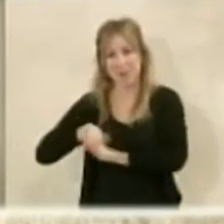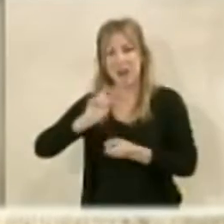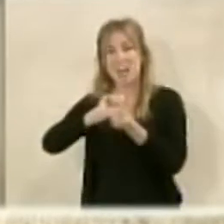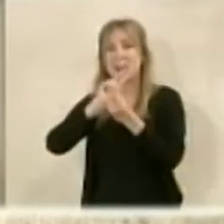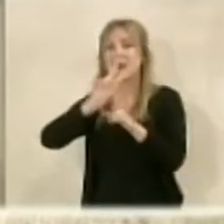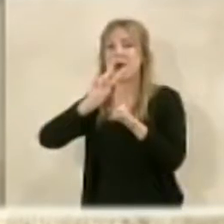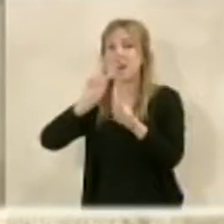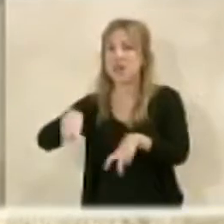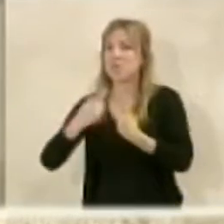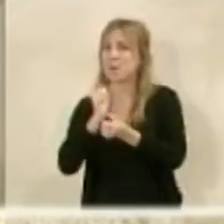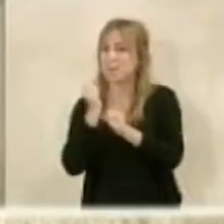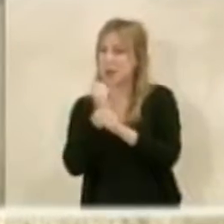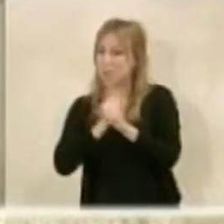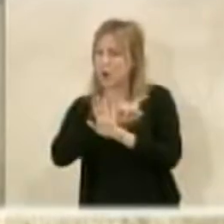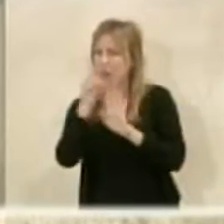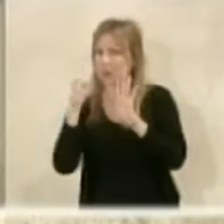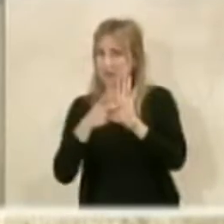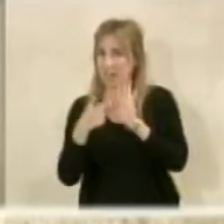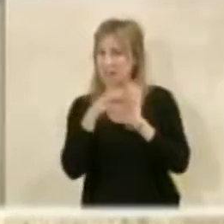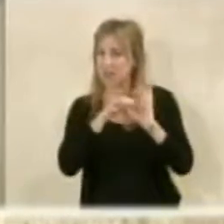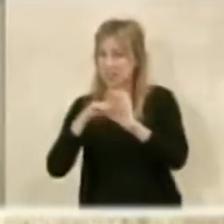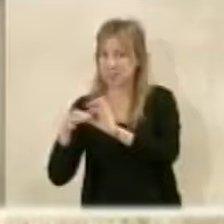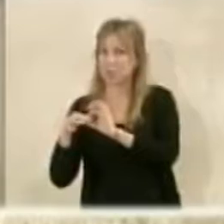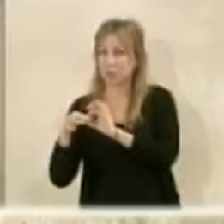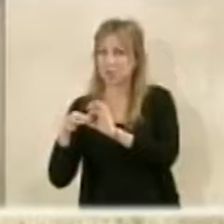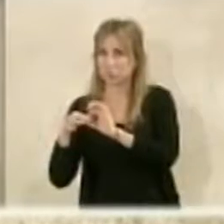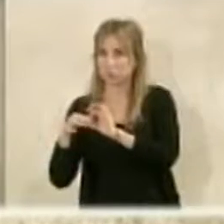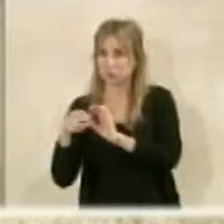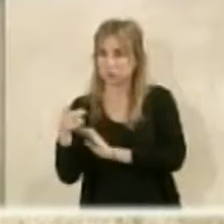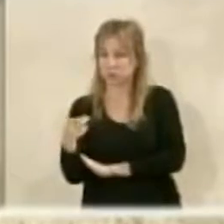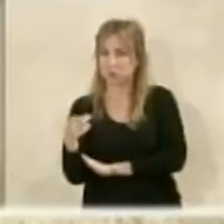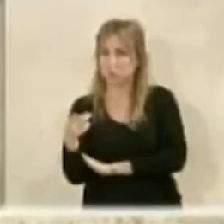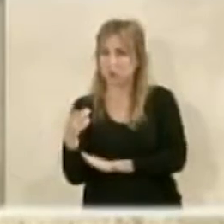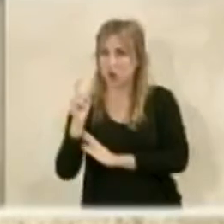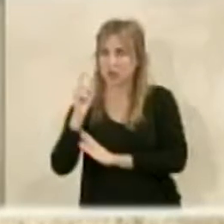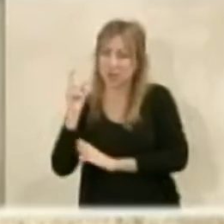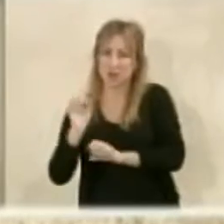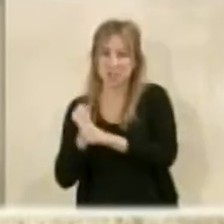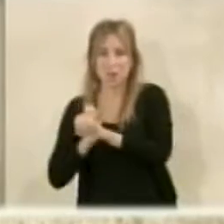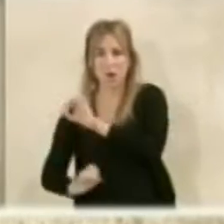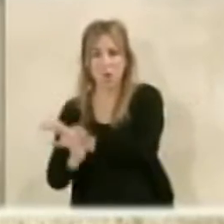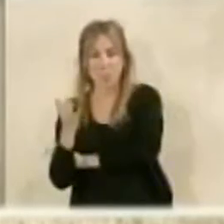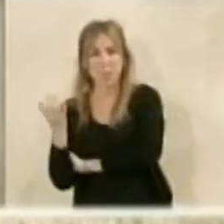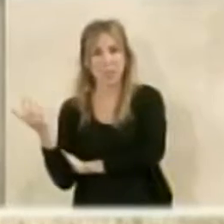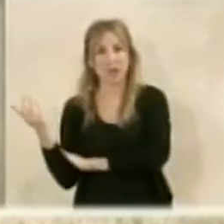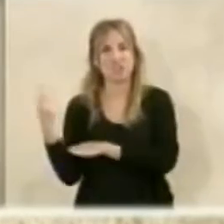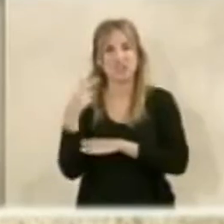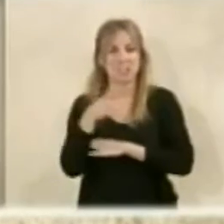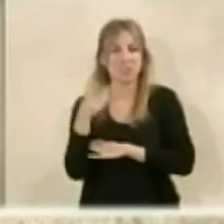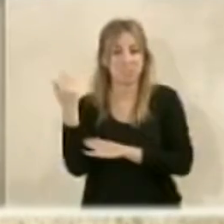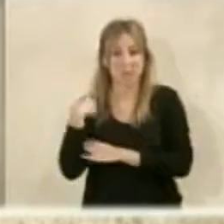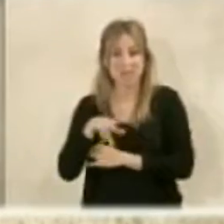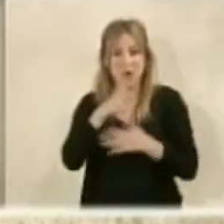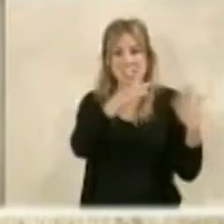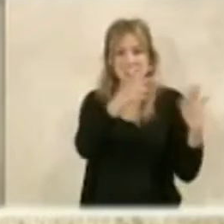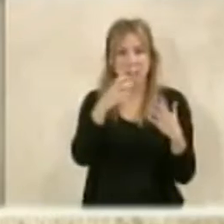laboral y las condiciones y las leyes sectoriales de la materia dirán en qué condiciones tienen que ser contratados. Pero yo creo que si 750 almerienses hoy están en